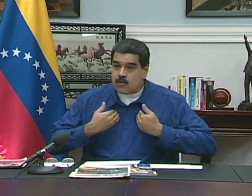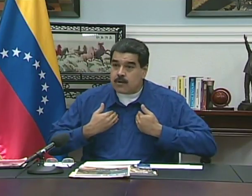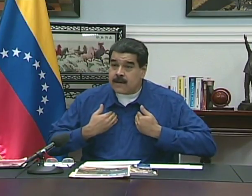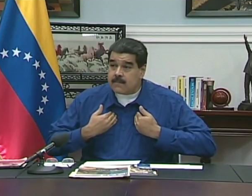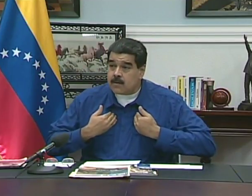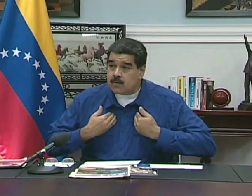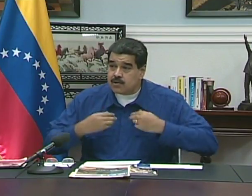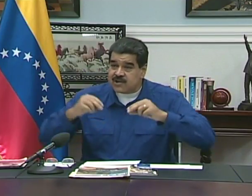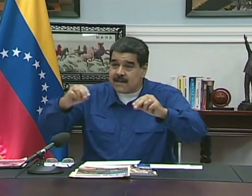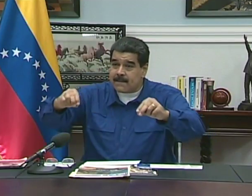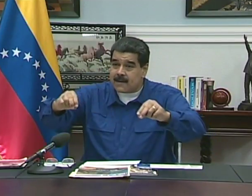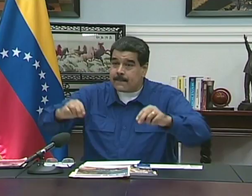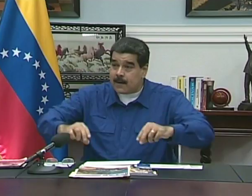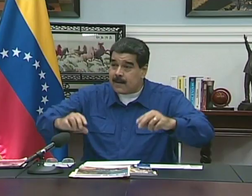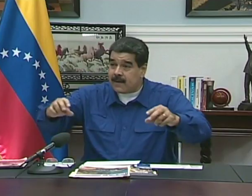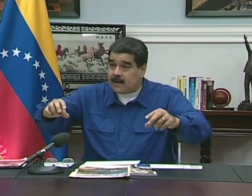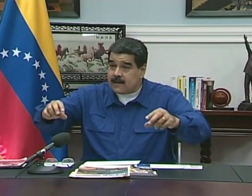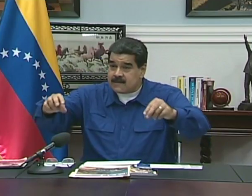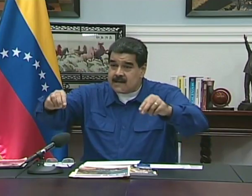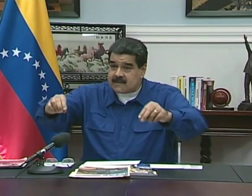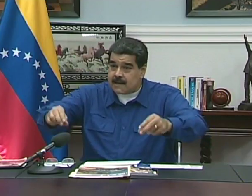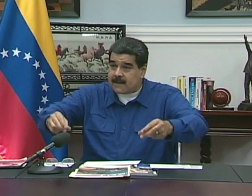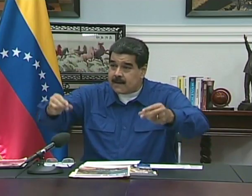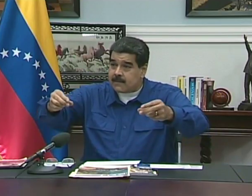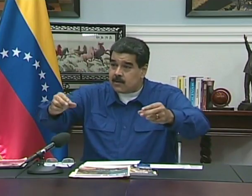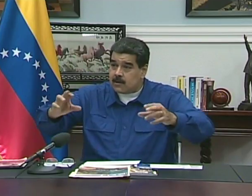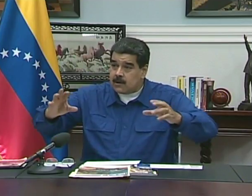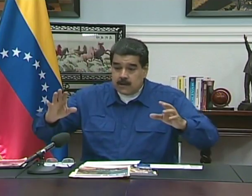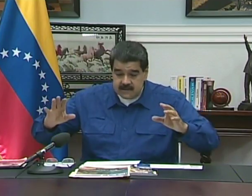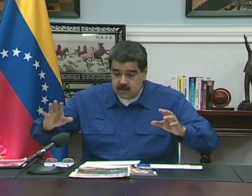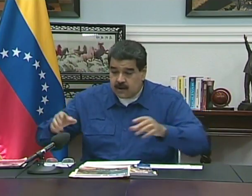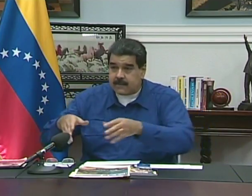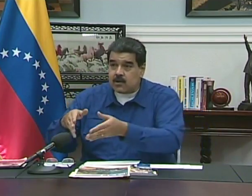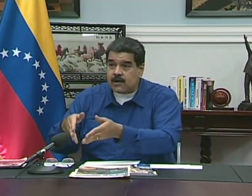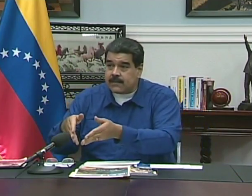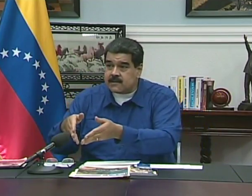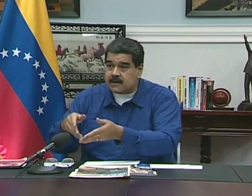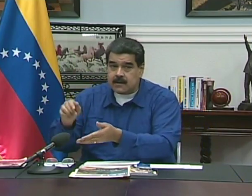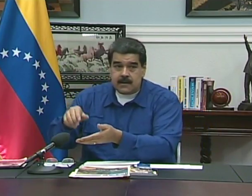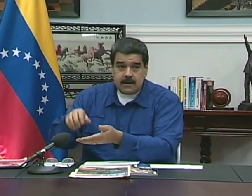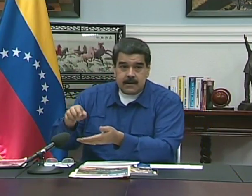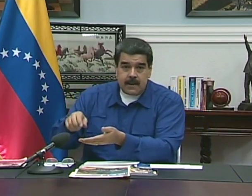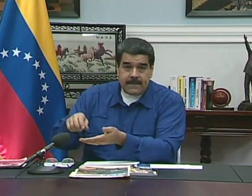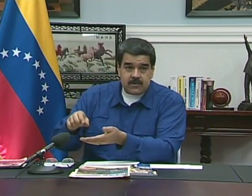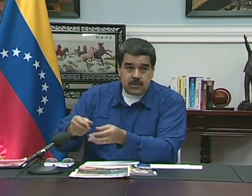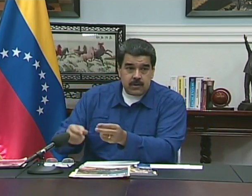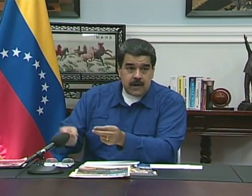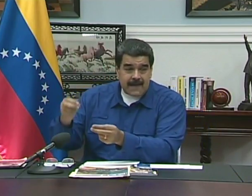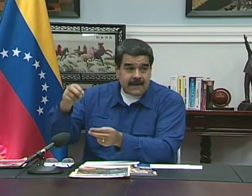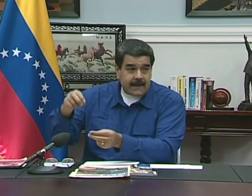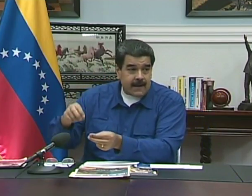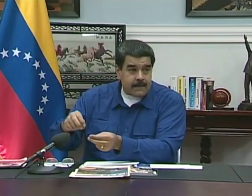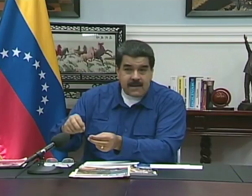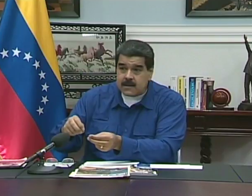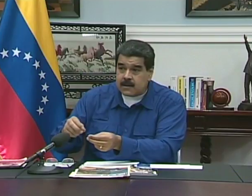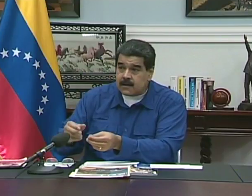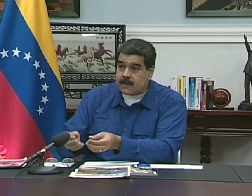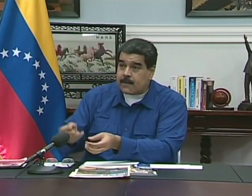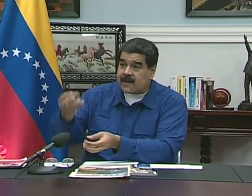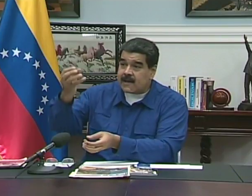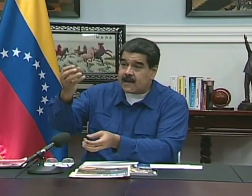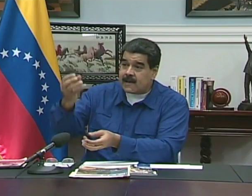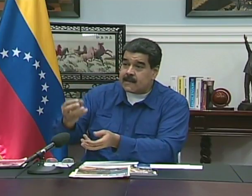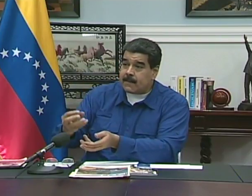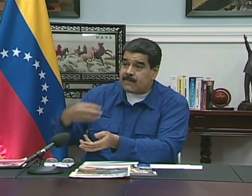Atenderlas Uno mismo Uno siembra Y después va a ver Si la siembra Germinó Y si no germinó Revisa ¿Qué pasó? Hasta que germine